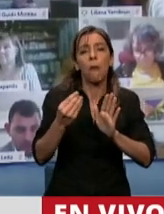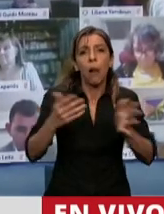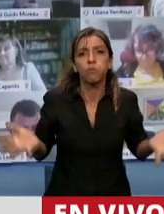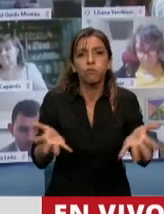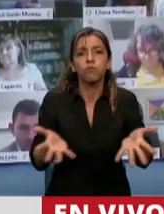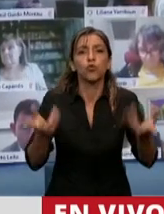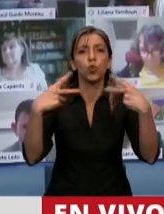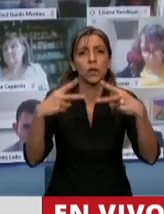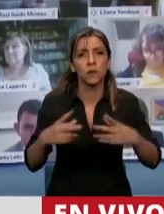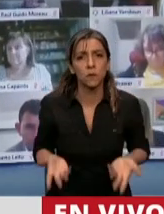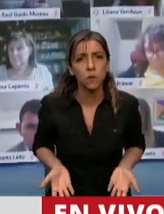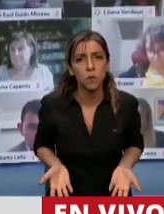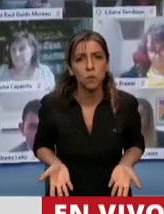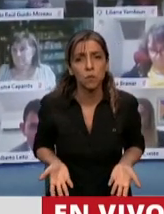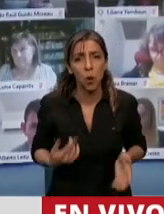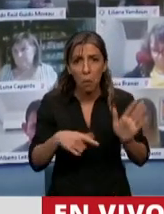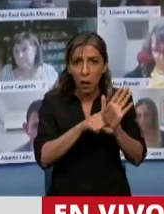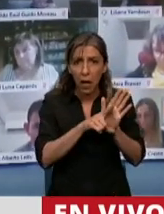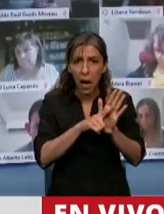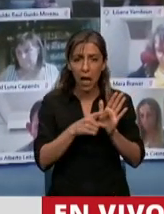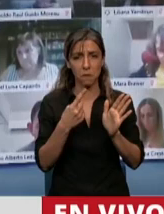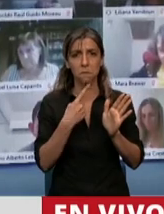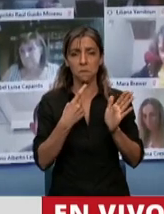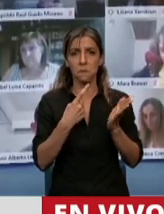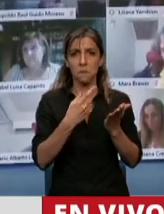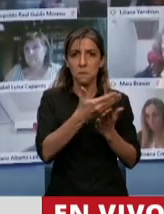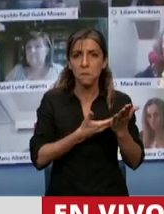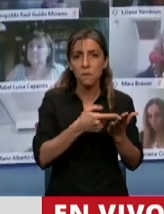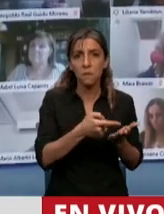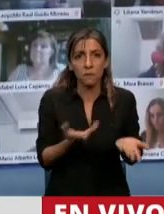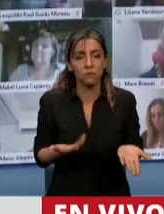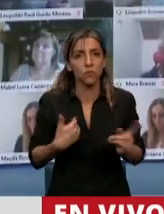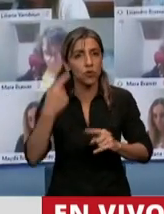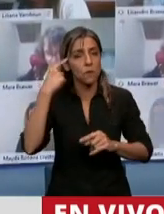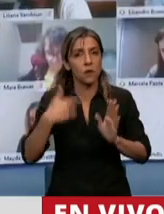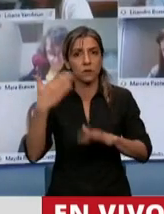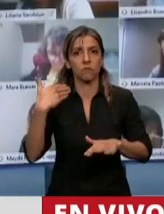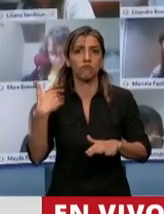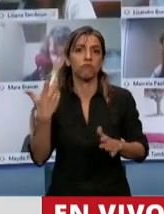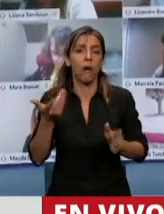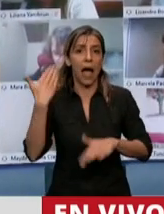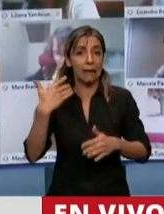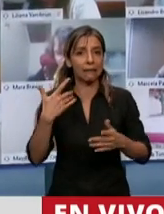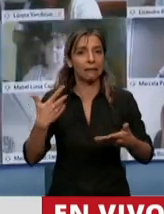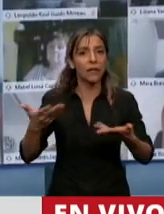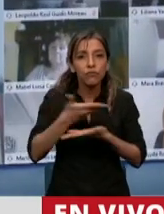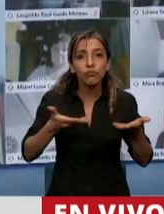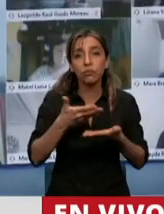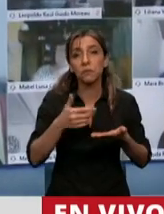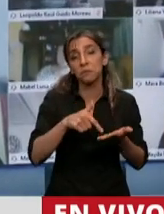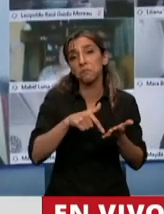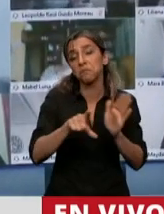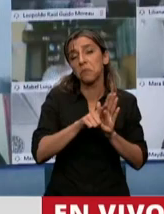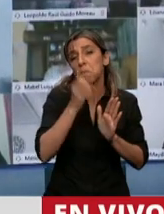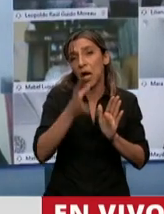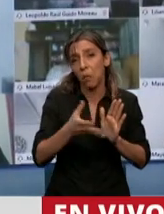intenta tratar. Yo estaba dispuesta a acompañarla porque era superadora de lo que se había planteado acá en Diputados, pero si realmente